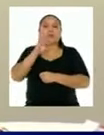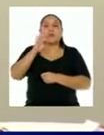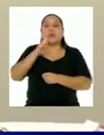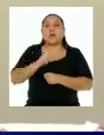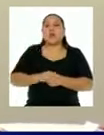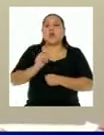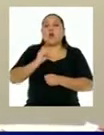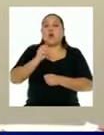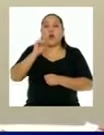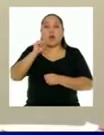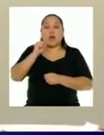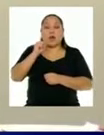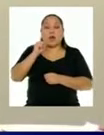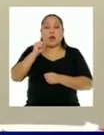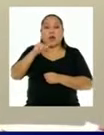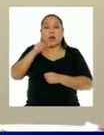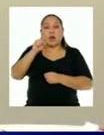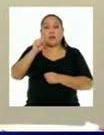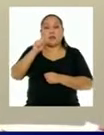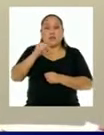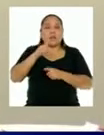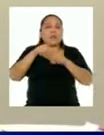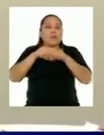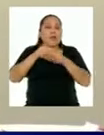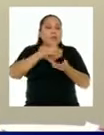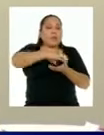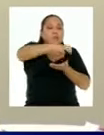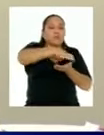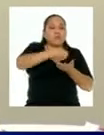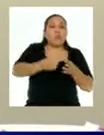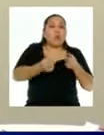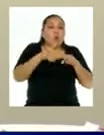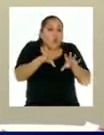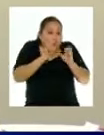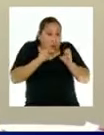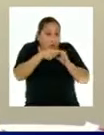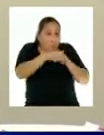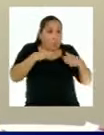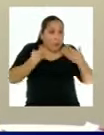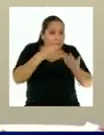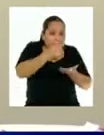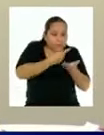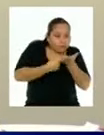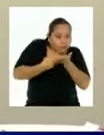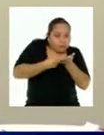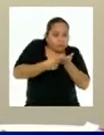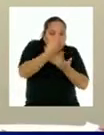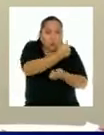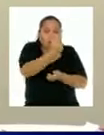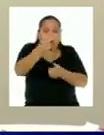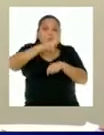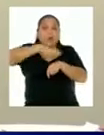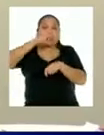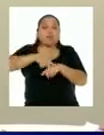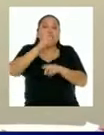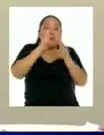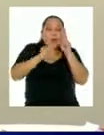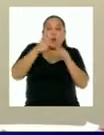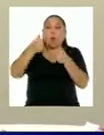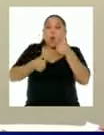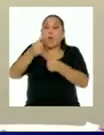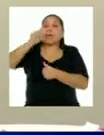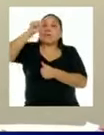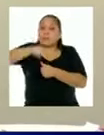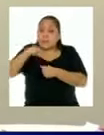muchísimo de la cadena de frío con la que dispongan las regiones. Se ha estado coordinando con las regiones para poder determinar sus capacidades